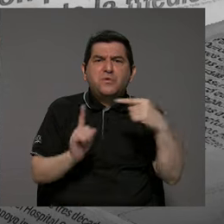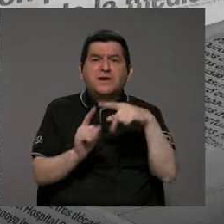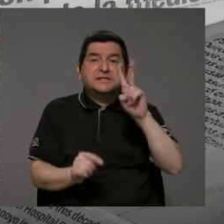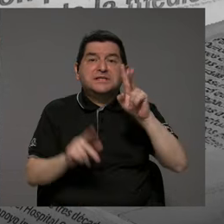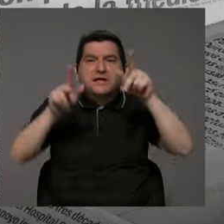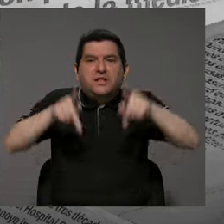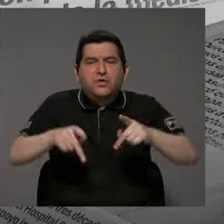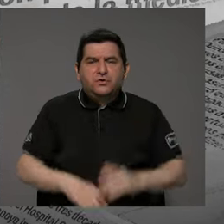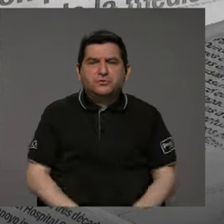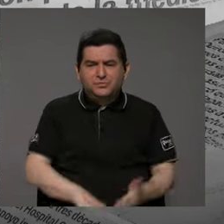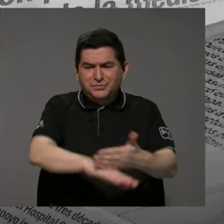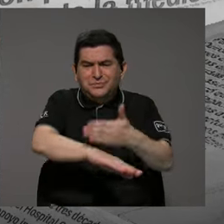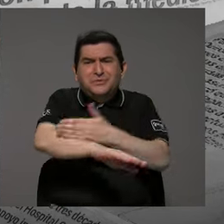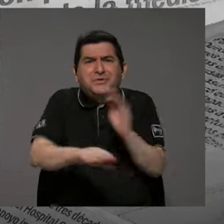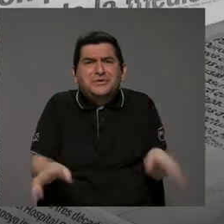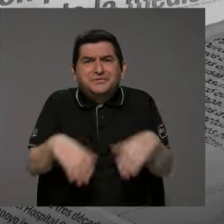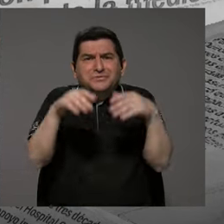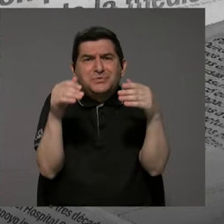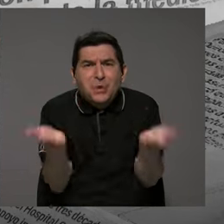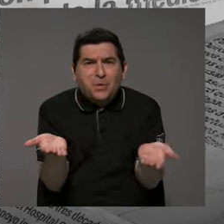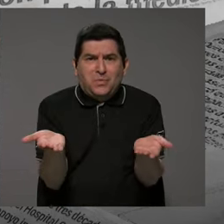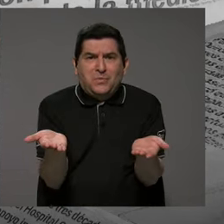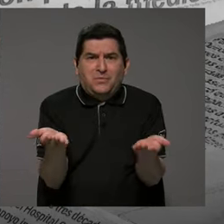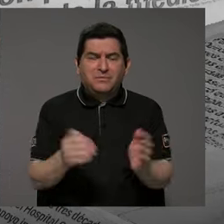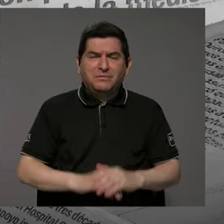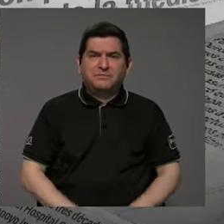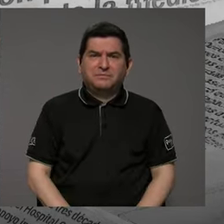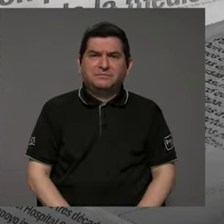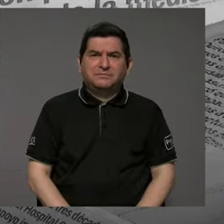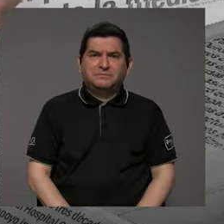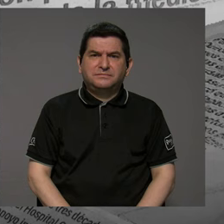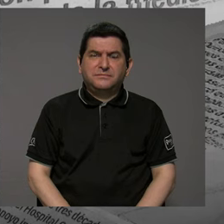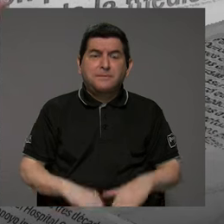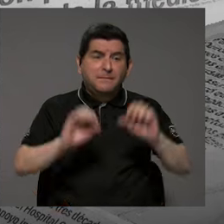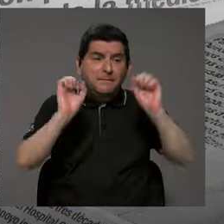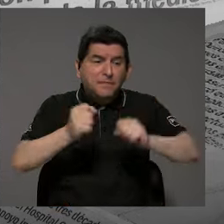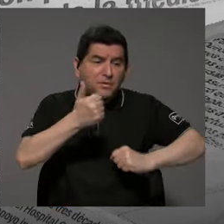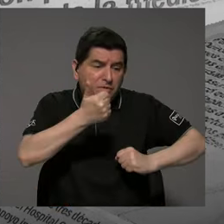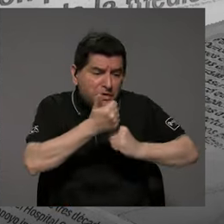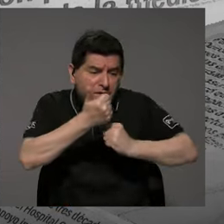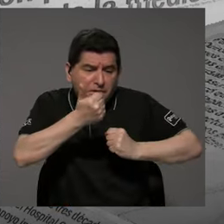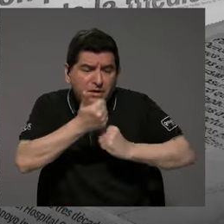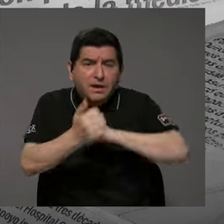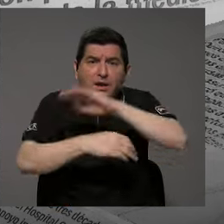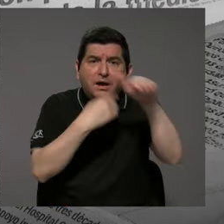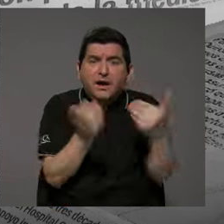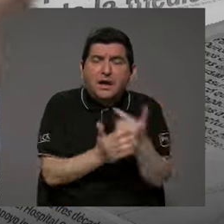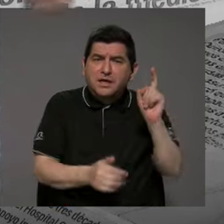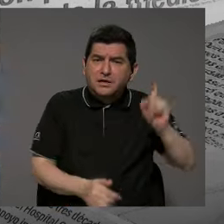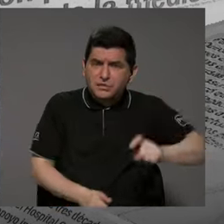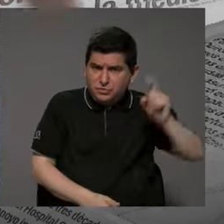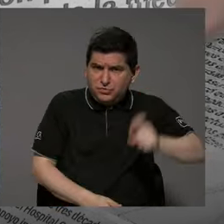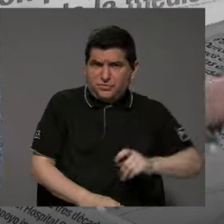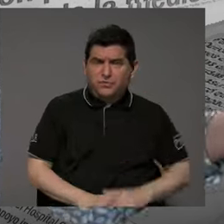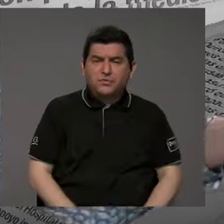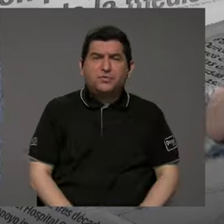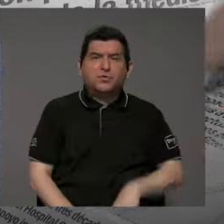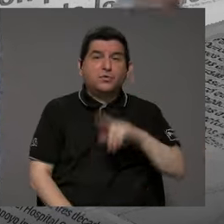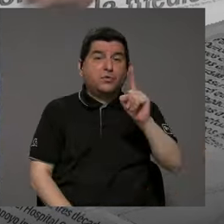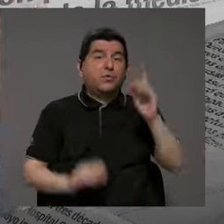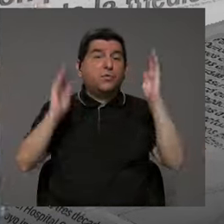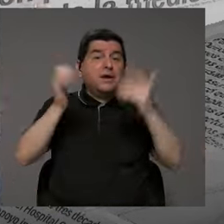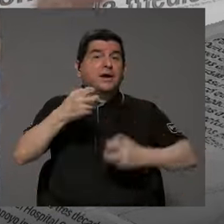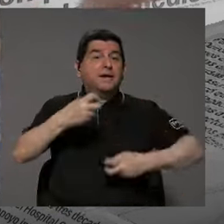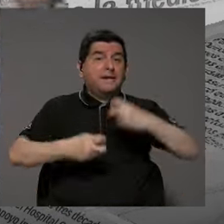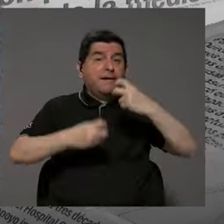sea, ¿cómo se va a progresar para poder dar soporte a todas las necesidades? De hecho, uno de los grandes